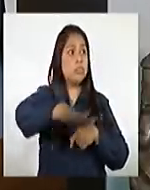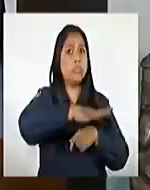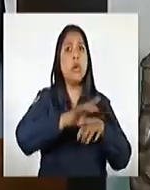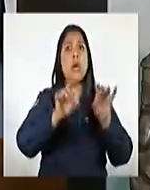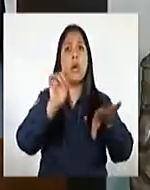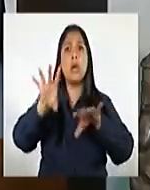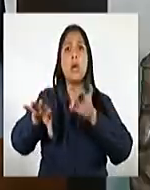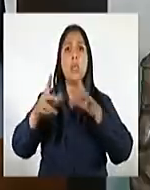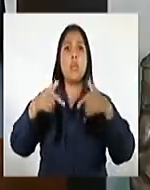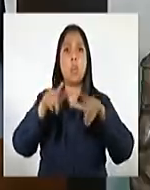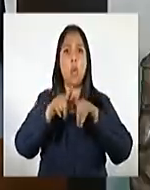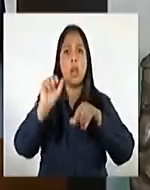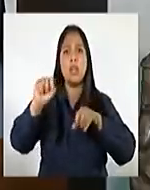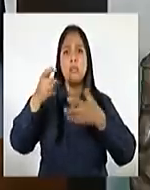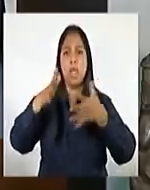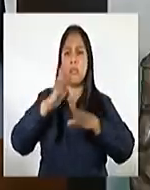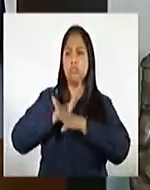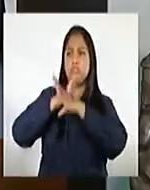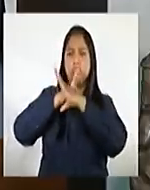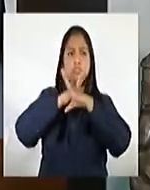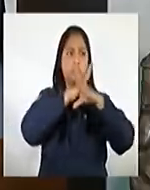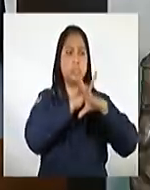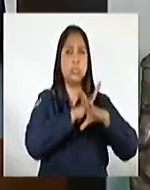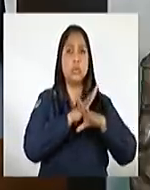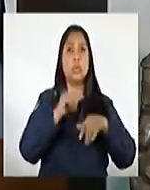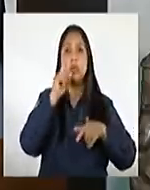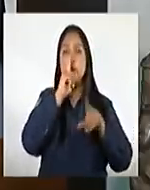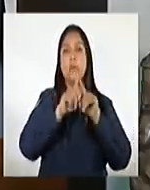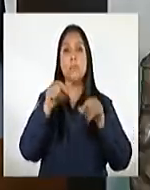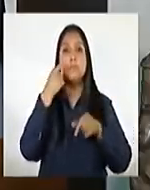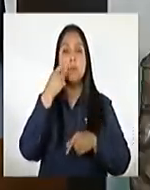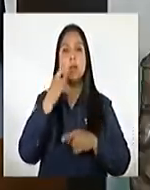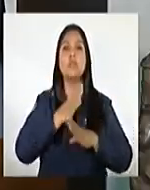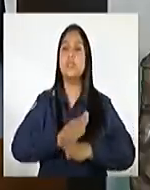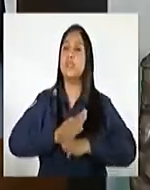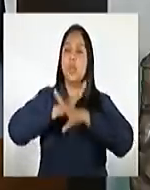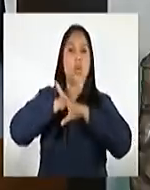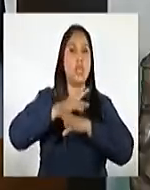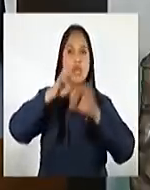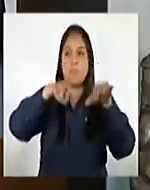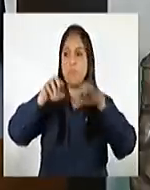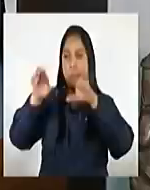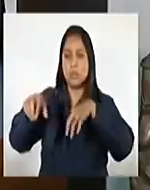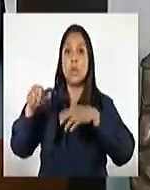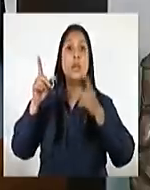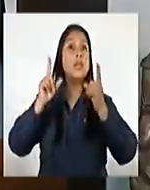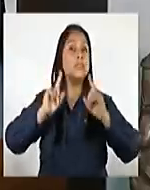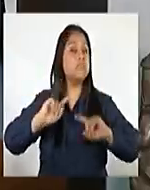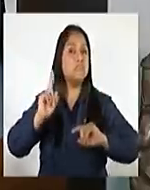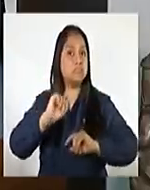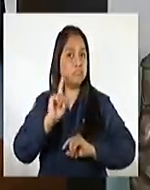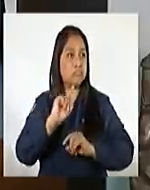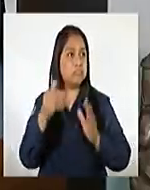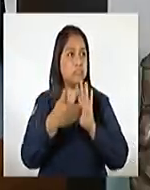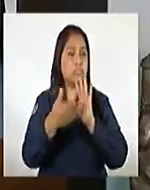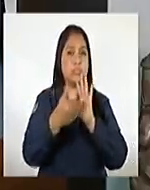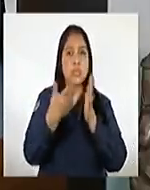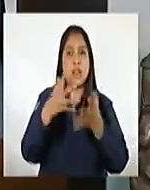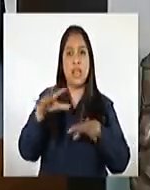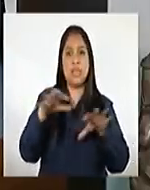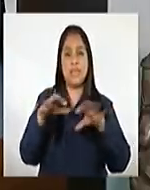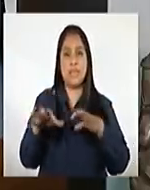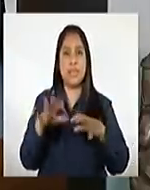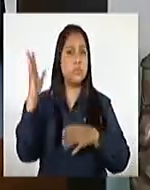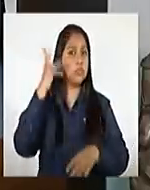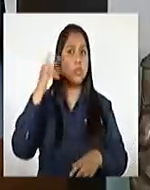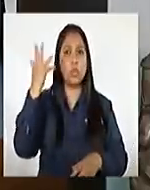acciones para contenerlo. Hemos priorizado la seguridad de la población sin afectar las actividades cotidianas que